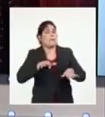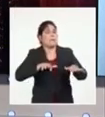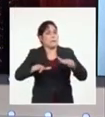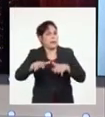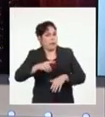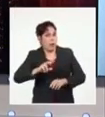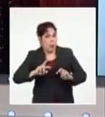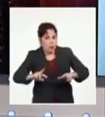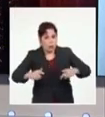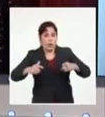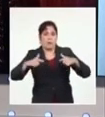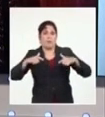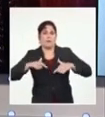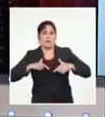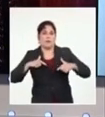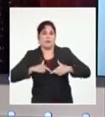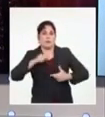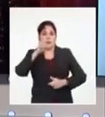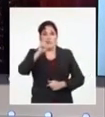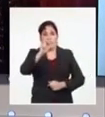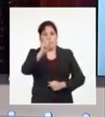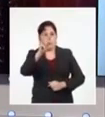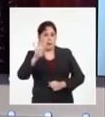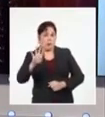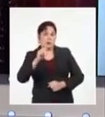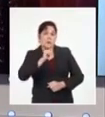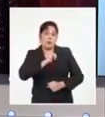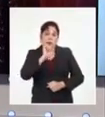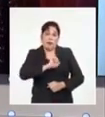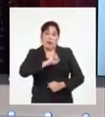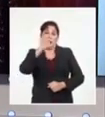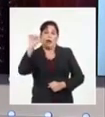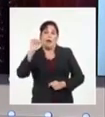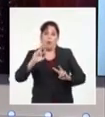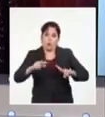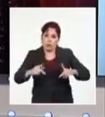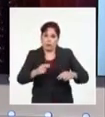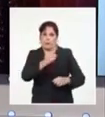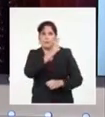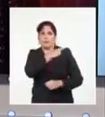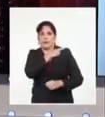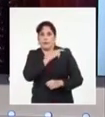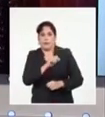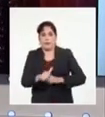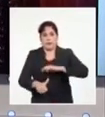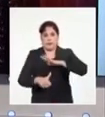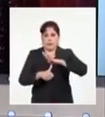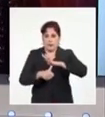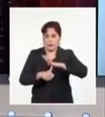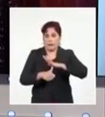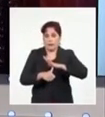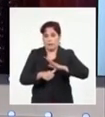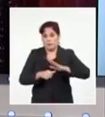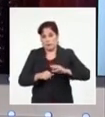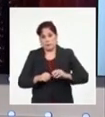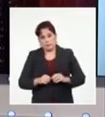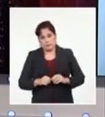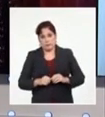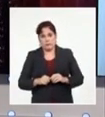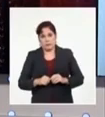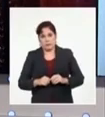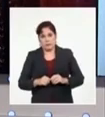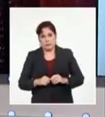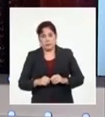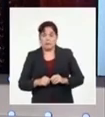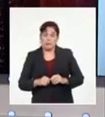para postularse en el 2024 e intentar ganar un segundo mandato en el que terminar el trabajo que están haciendo. Una